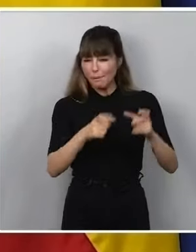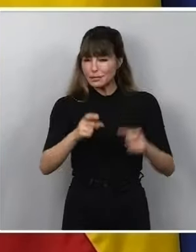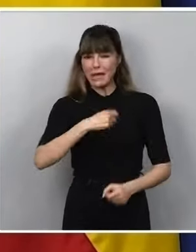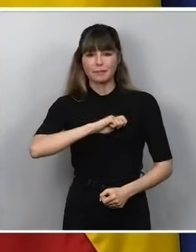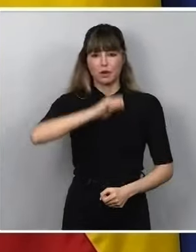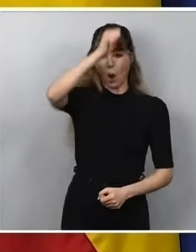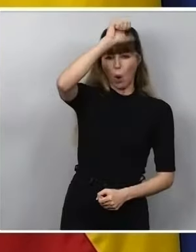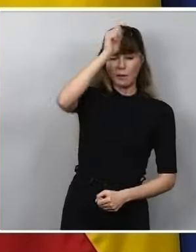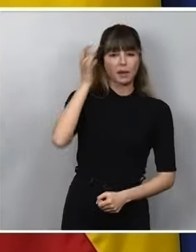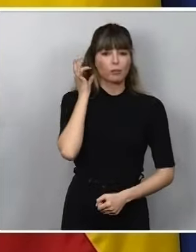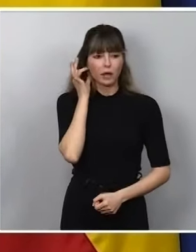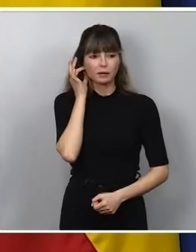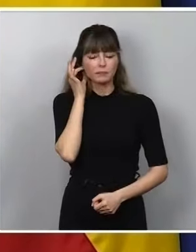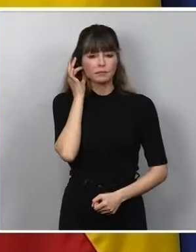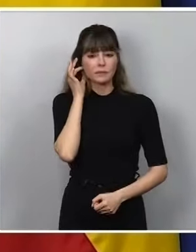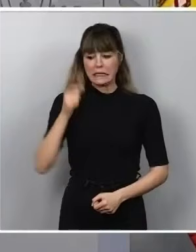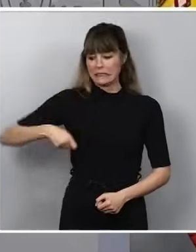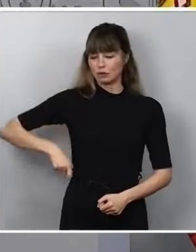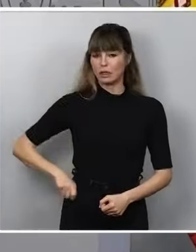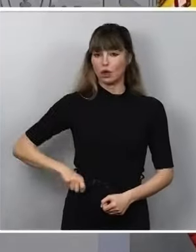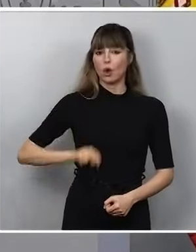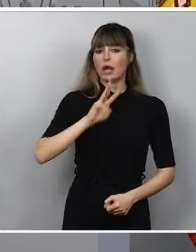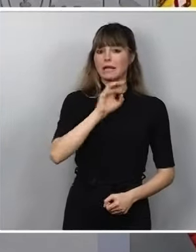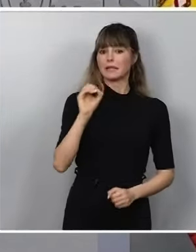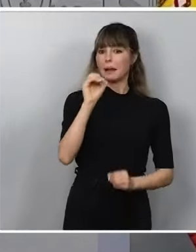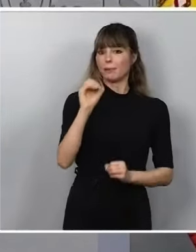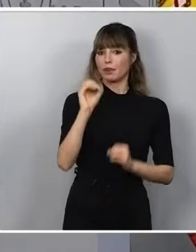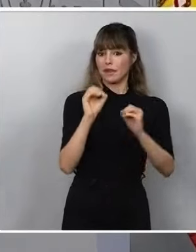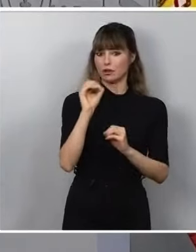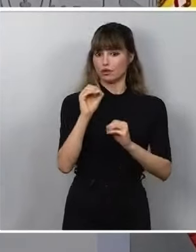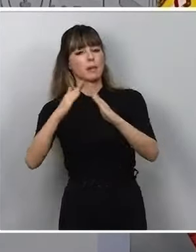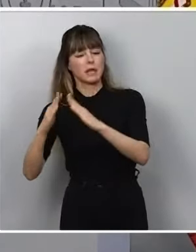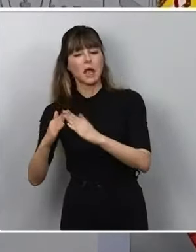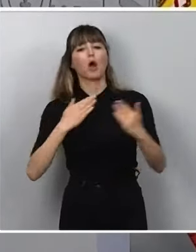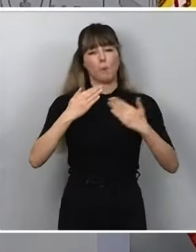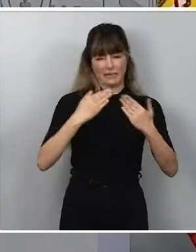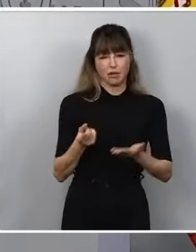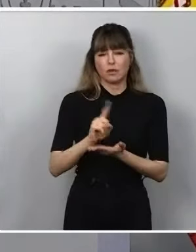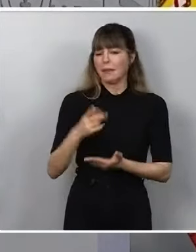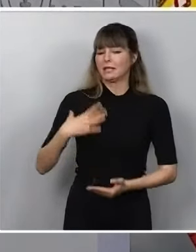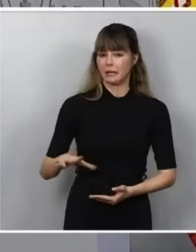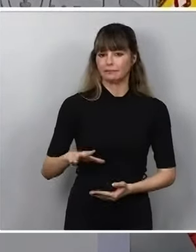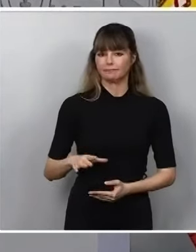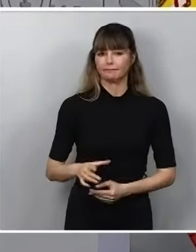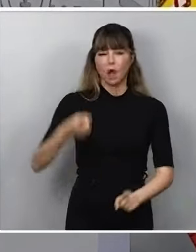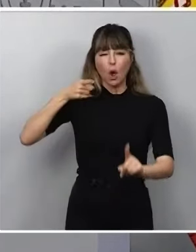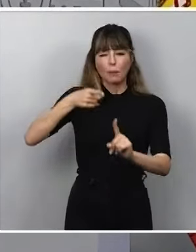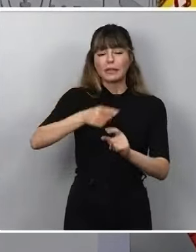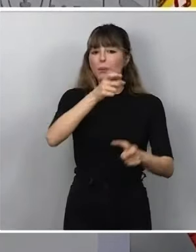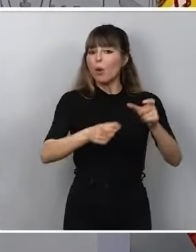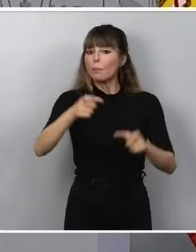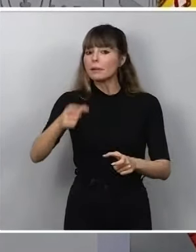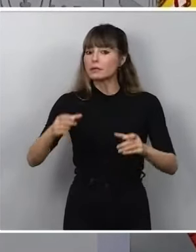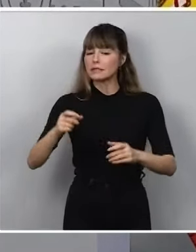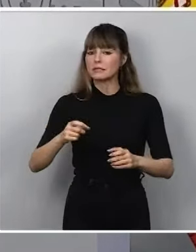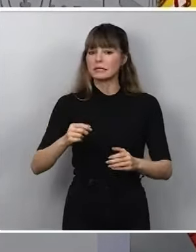ninguna española tenga que dedicar más del 30% de sus ingresos. Va dirigido a las personas que vayan a acceder a